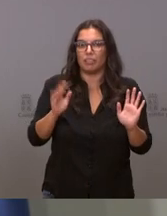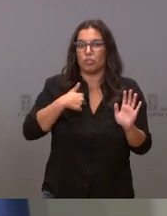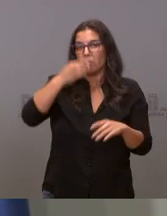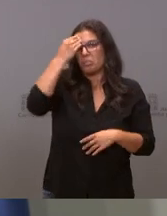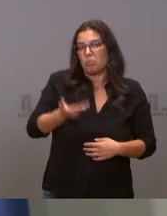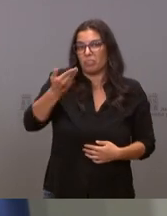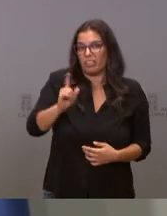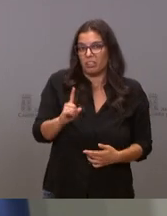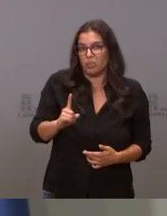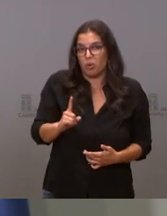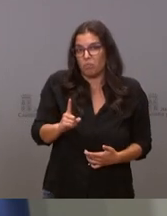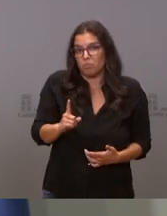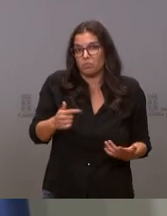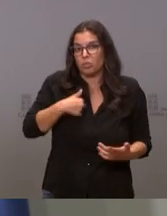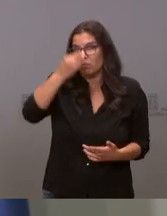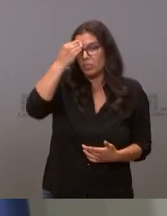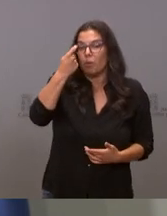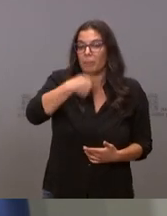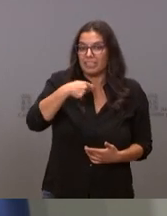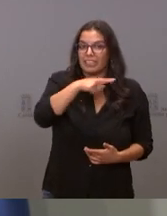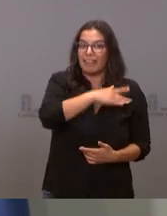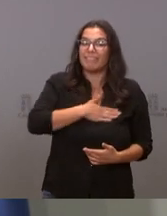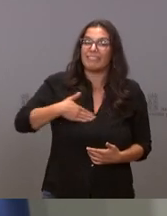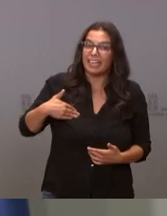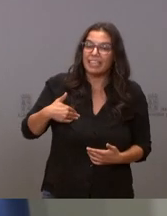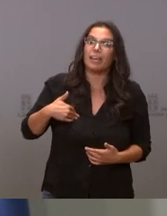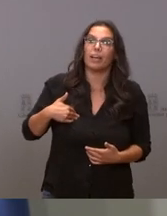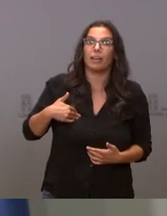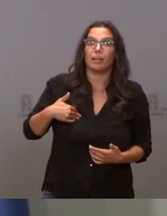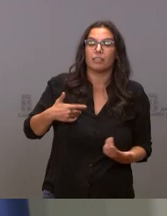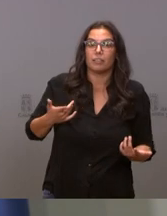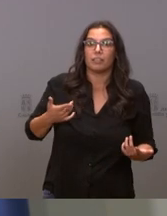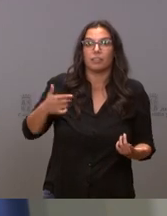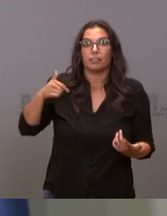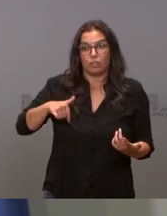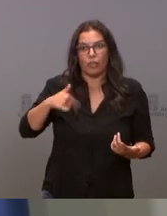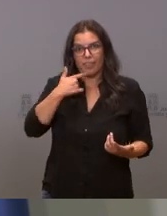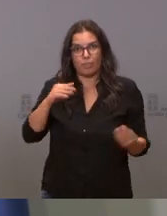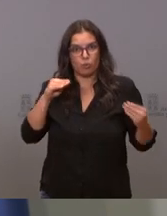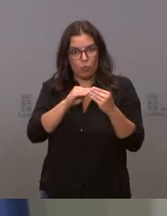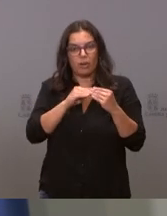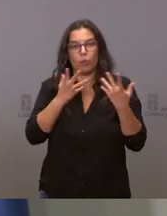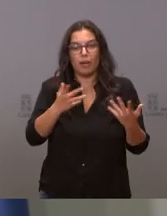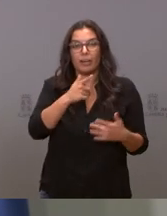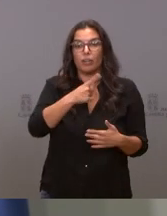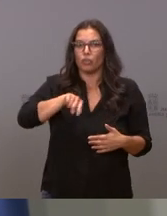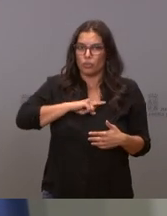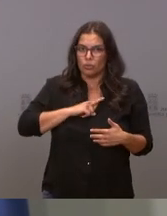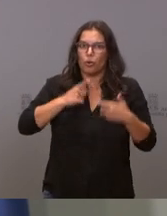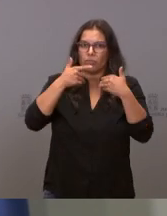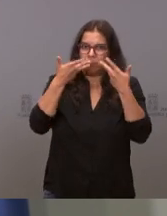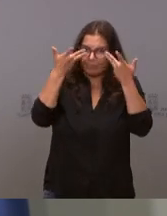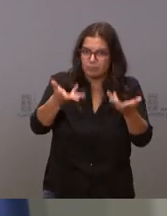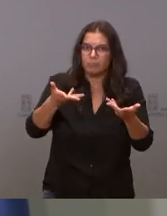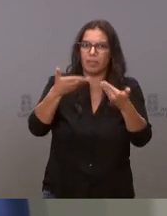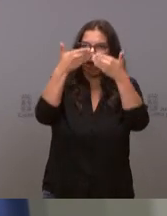mayor importancia yo creo que el presidente lo que quiso decir y nosotros estamos diciendo hoy aquí y lo mantenemos oiga nosotros estamos dispuestos a hablar con